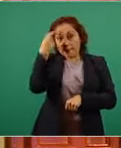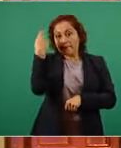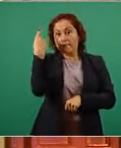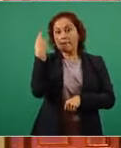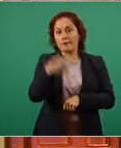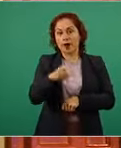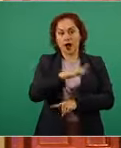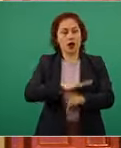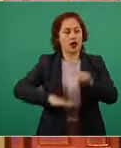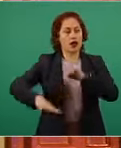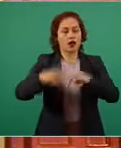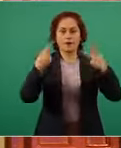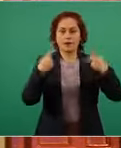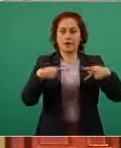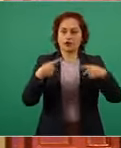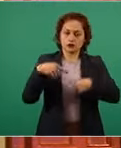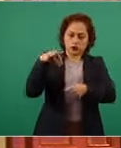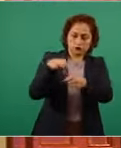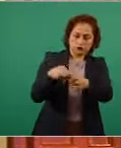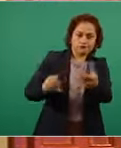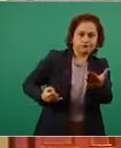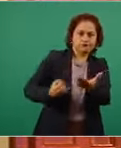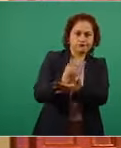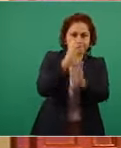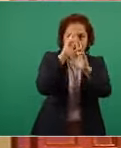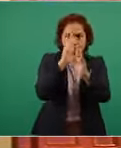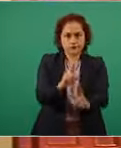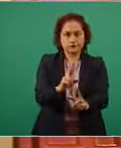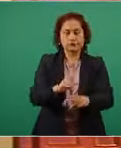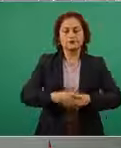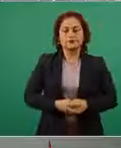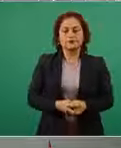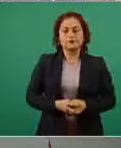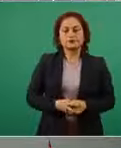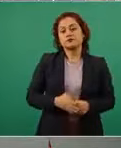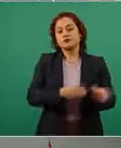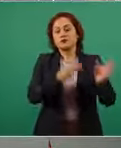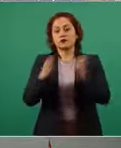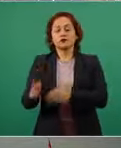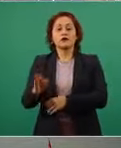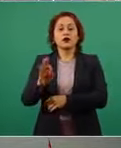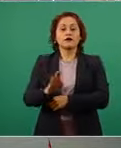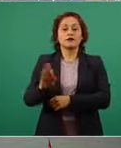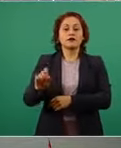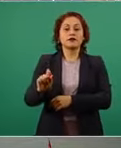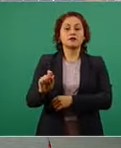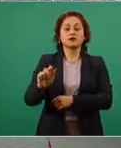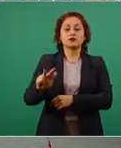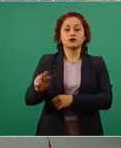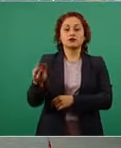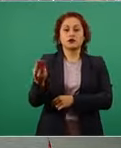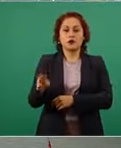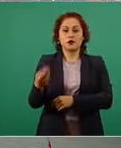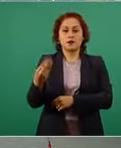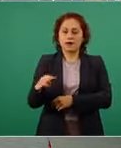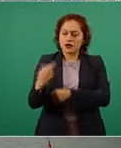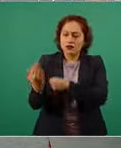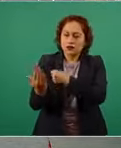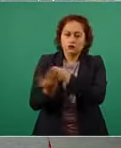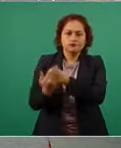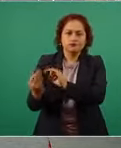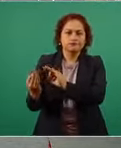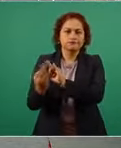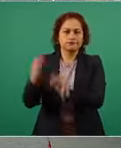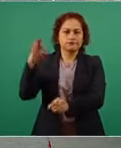respetado el voto público. El 28 de mayo en víspera de los comicios expone con